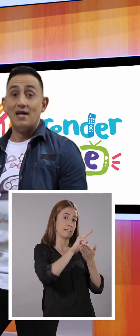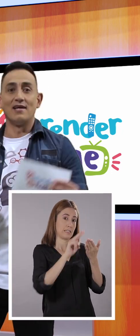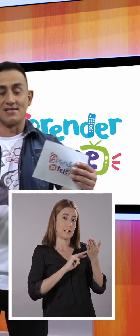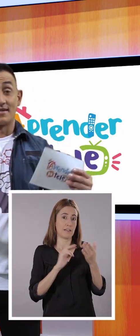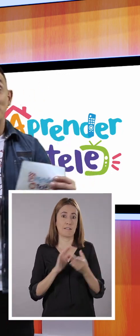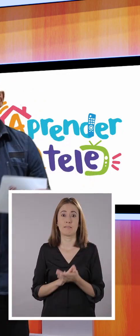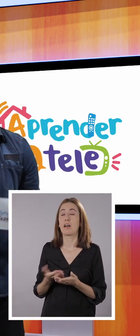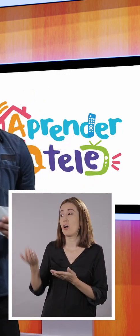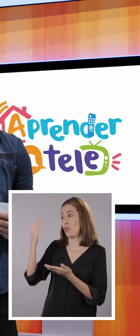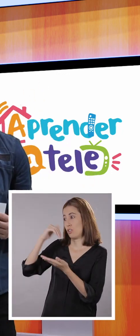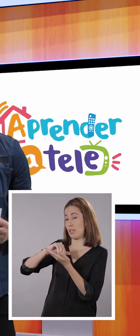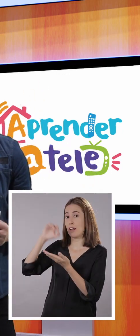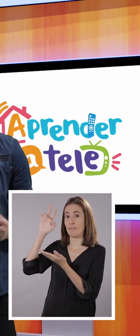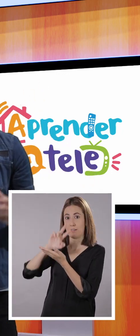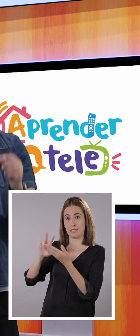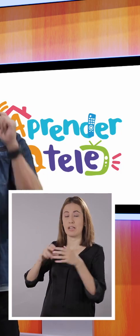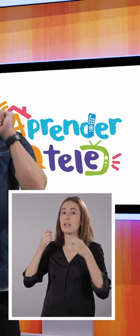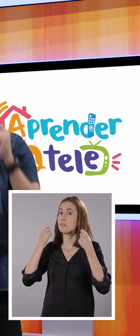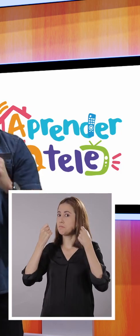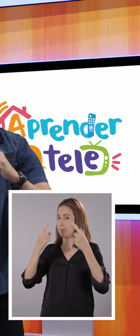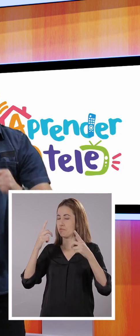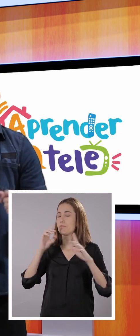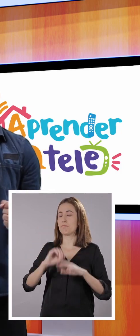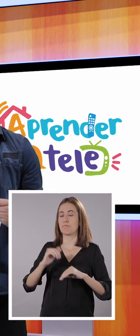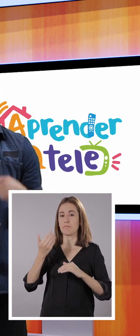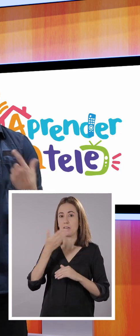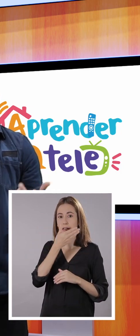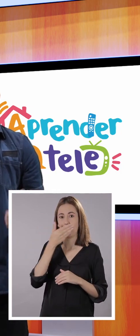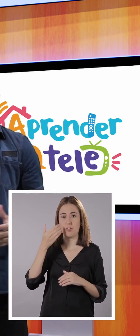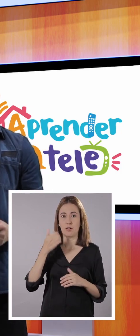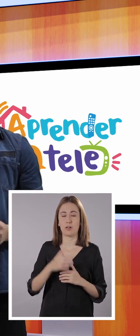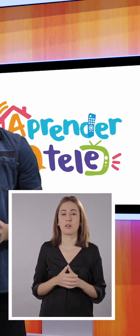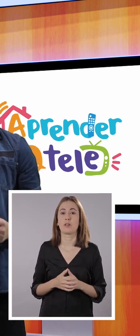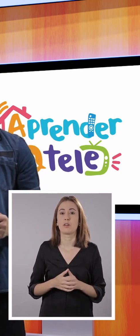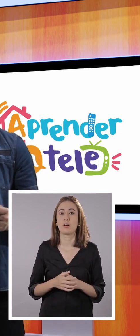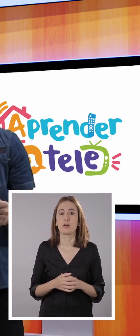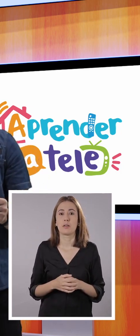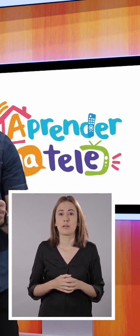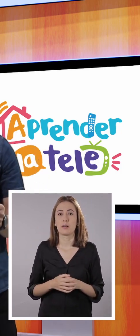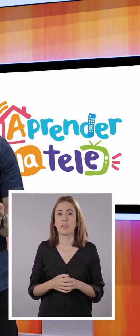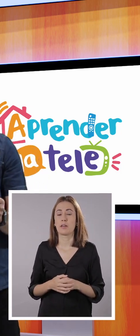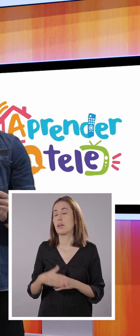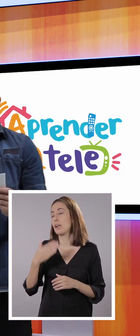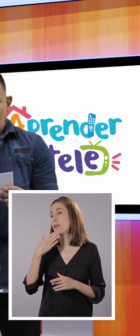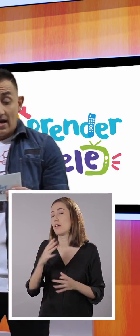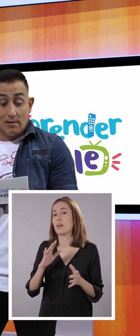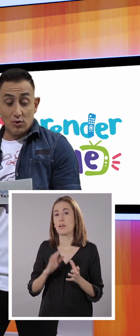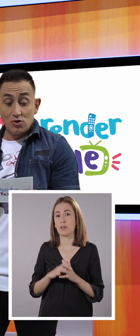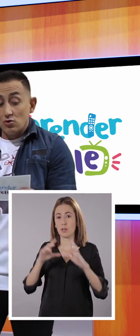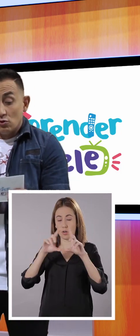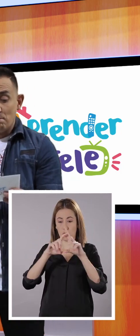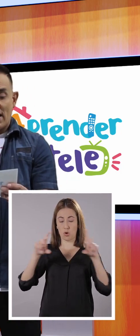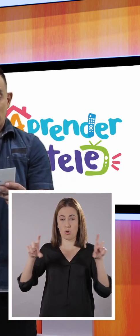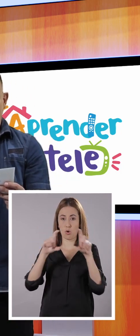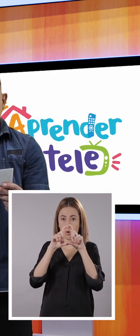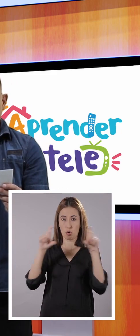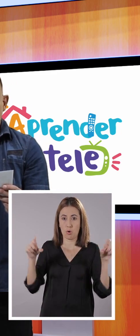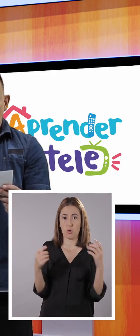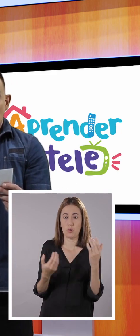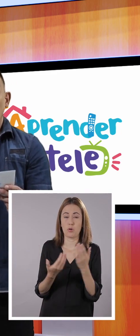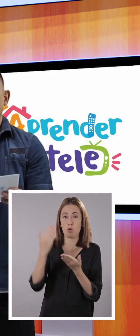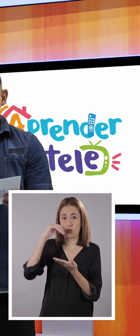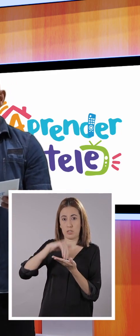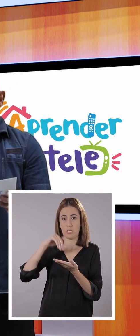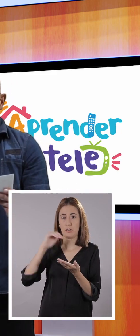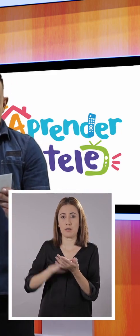Releer. Exactamente. Releer es una muy buena estrategia para comprender un texto. Por ejemplo, leamos un párrafo.